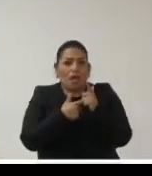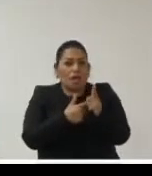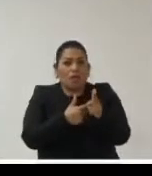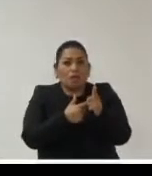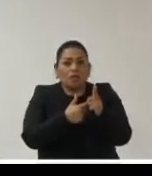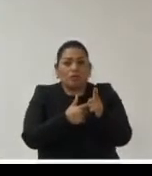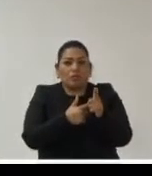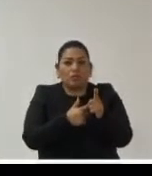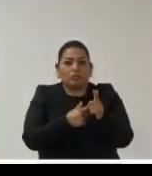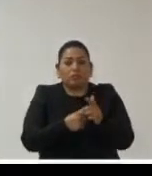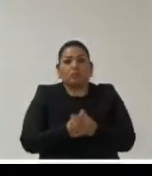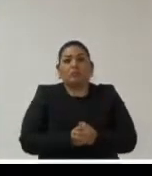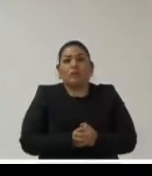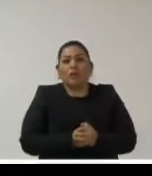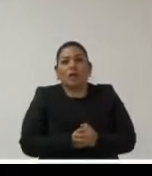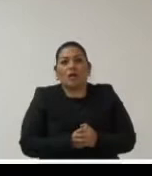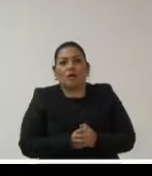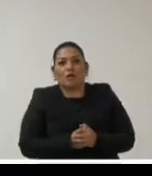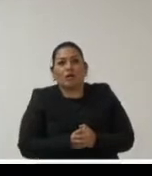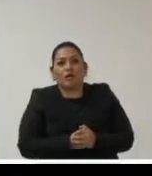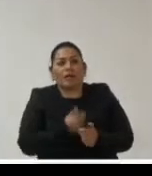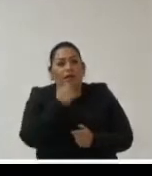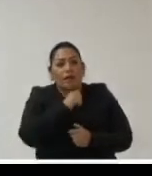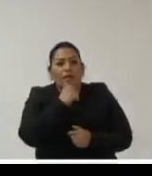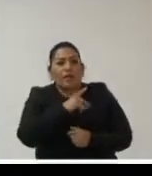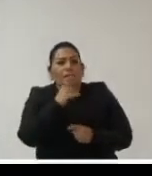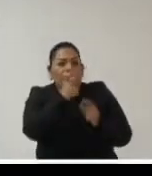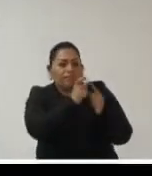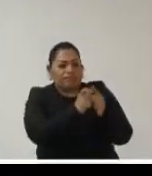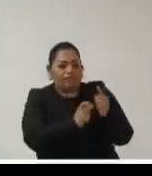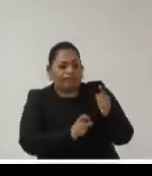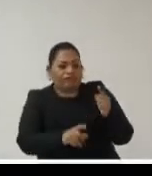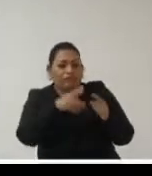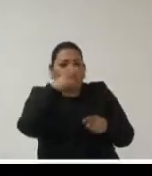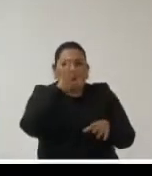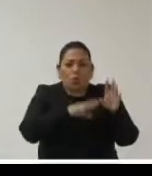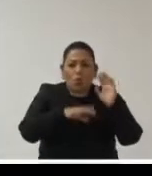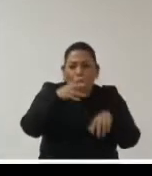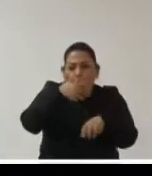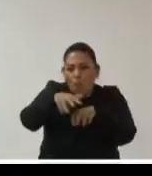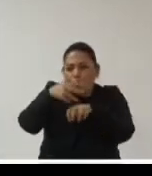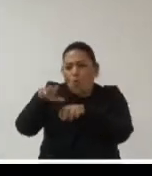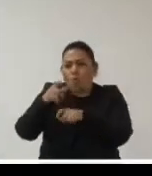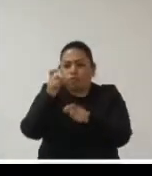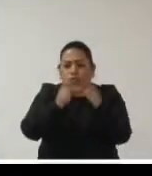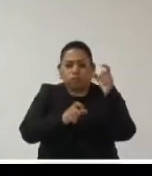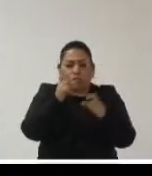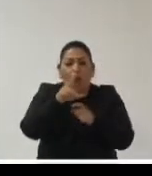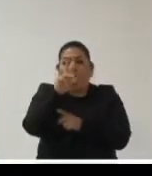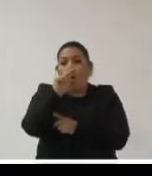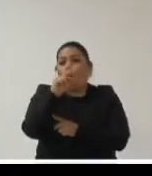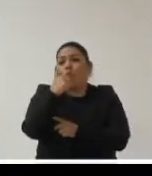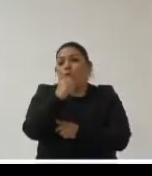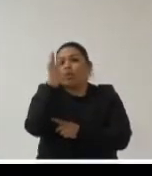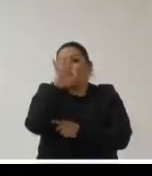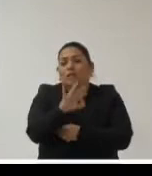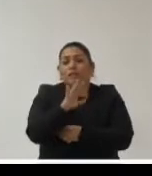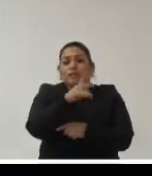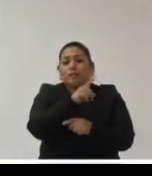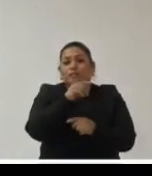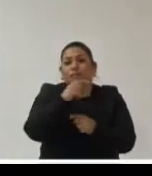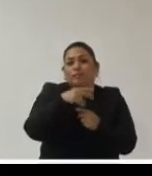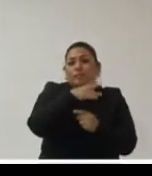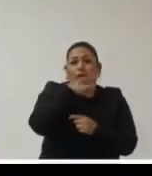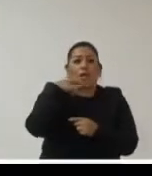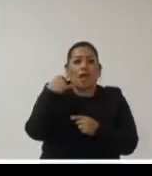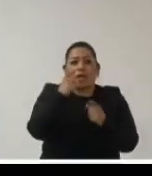latino barómetro u otro que hace una medición más a nivel regional probablemente los números serían muy similares el 86% de las personas en Chile al menos en